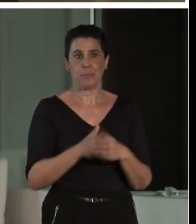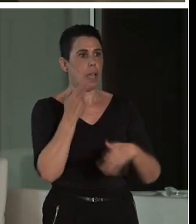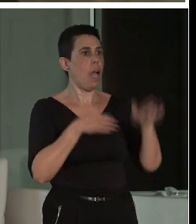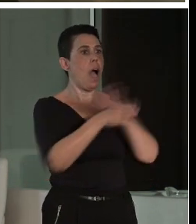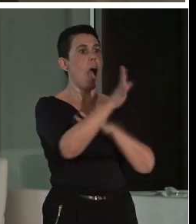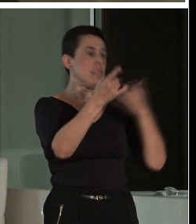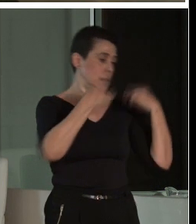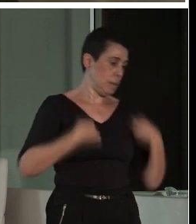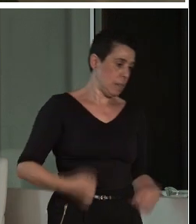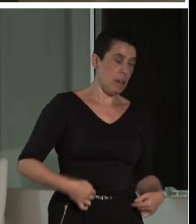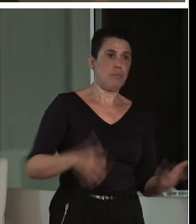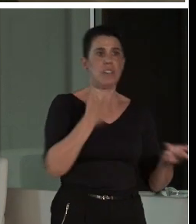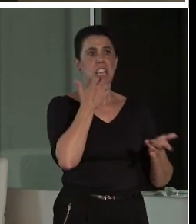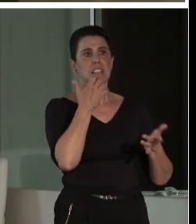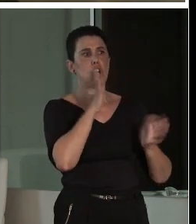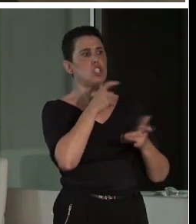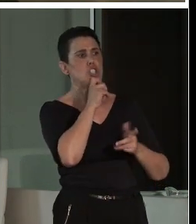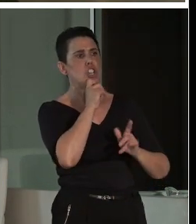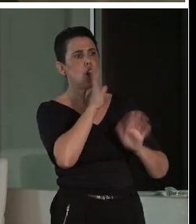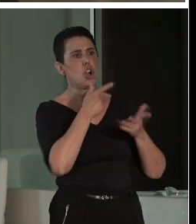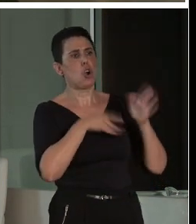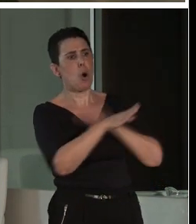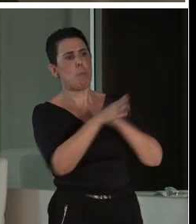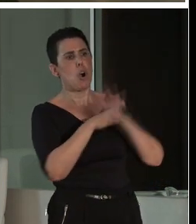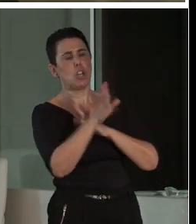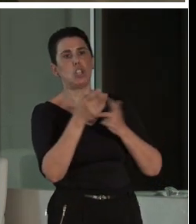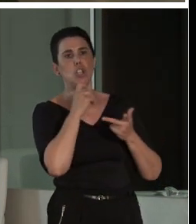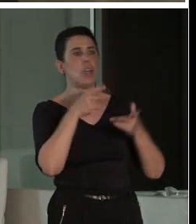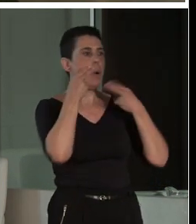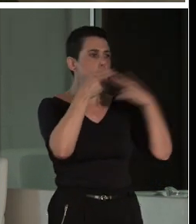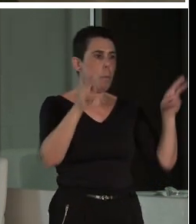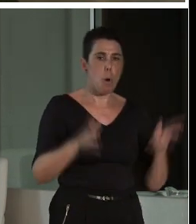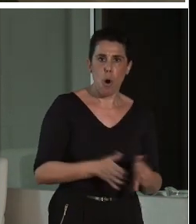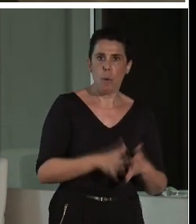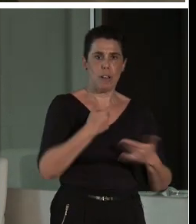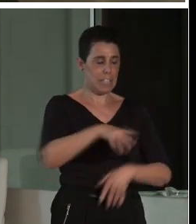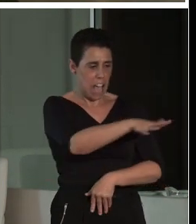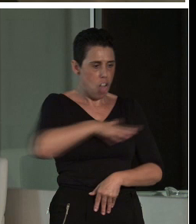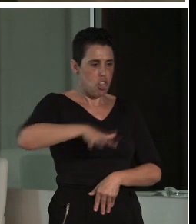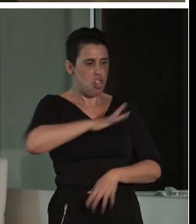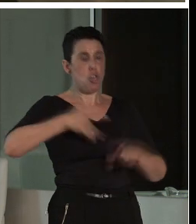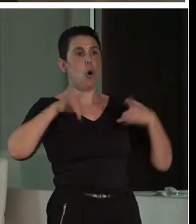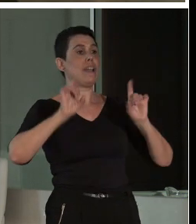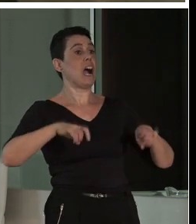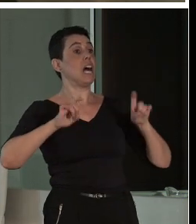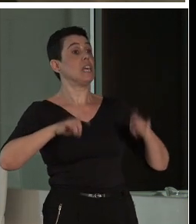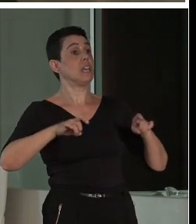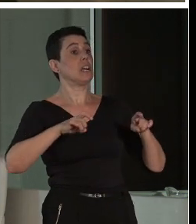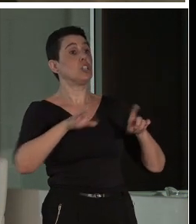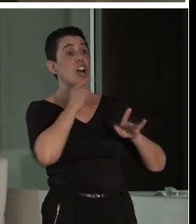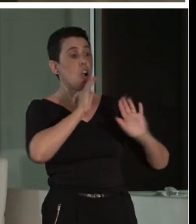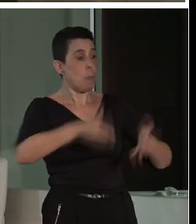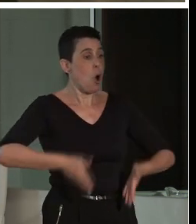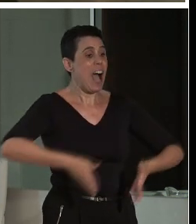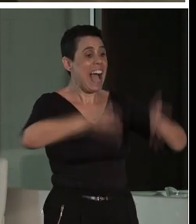Accesibilidad física, si está estructurada en función del acceso, según público, si hay área de descanso, cómo son las superficies de encaminamiento, si